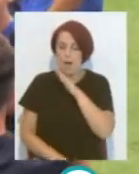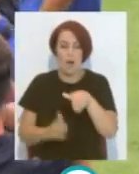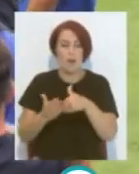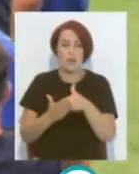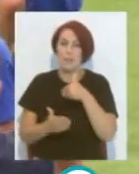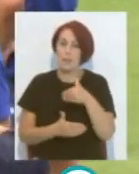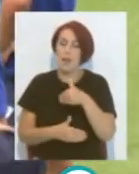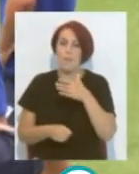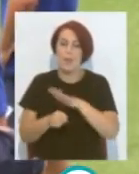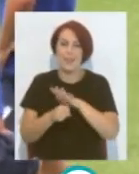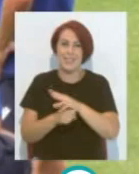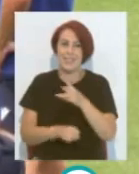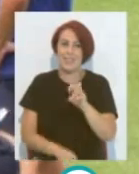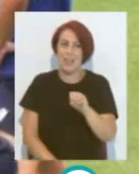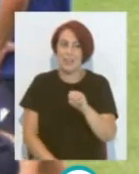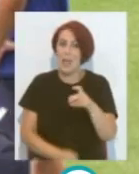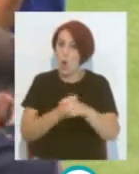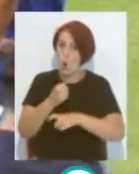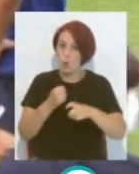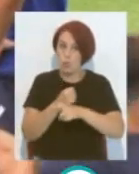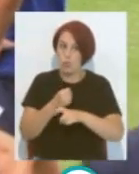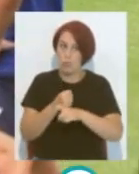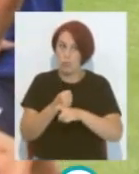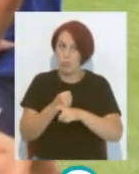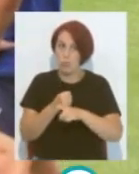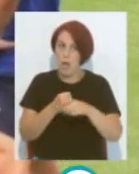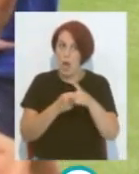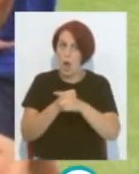martes 30 30 de agosto Tiene 30 de agosto